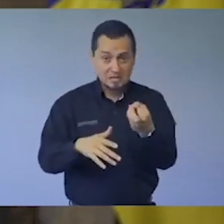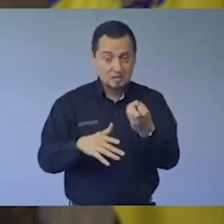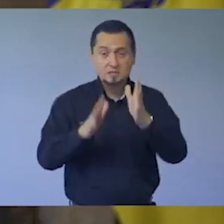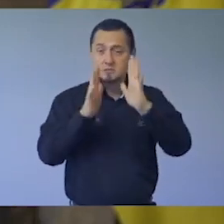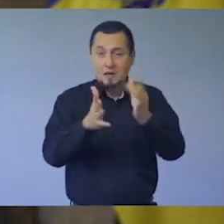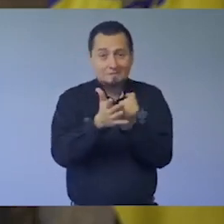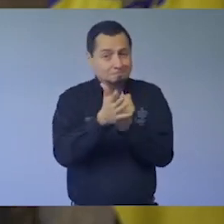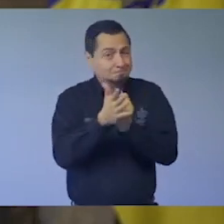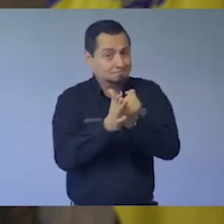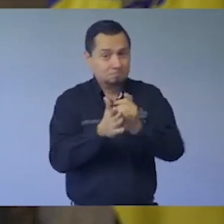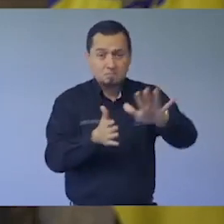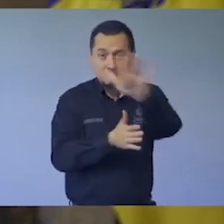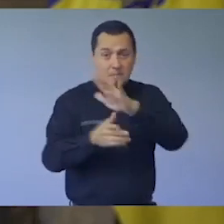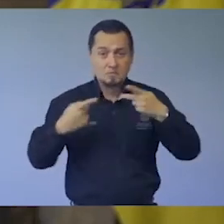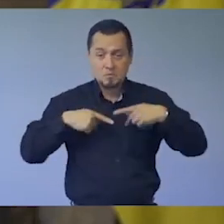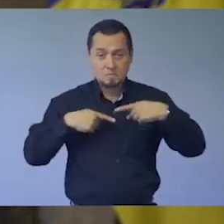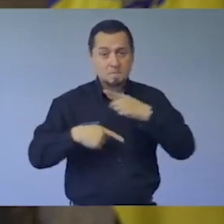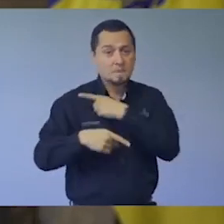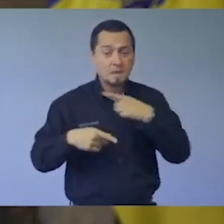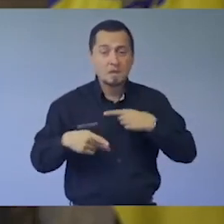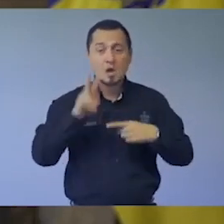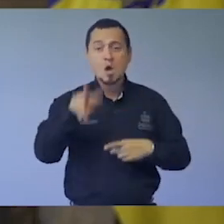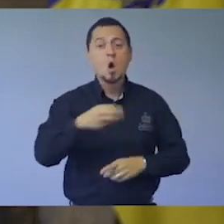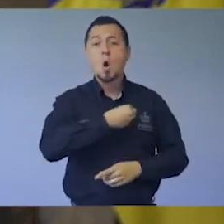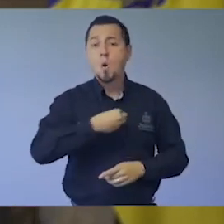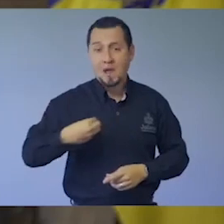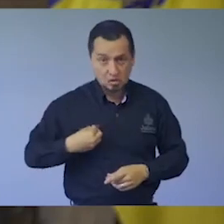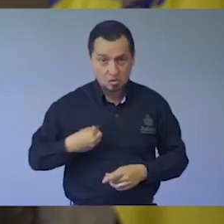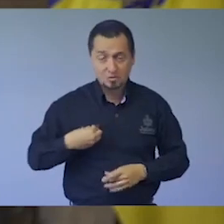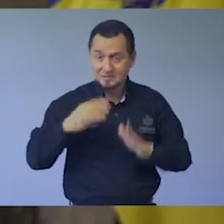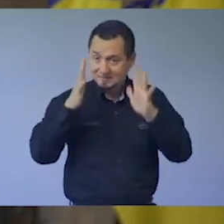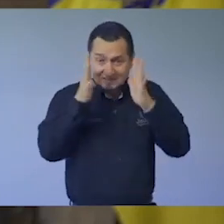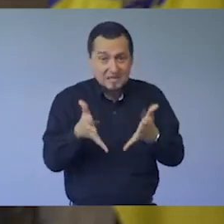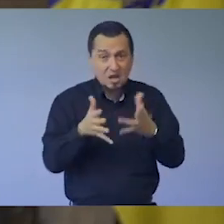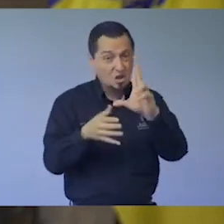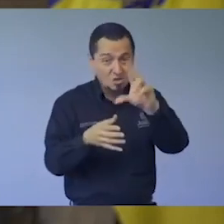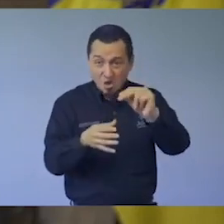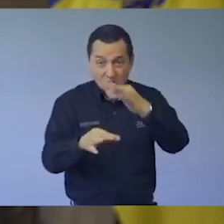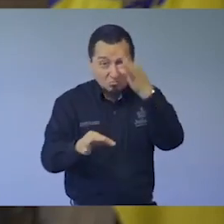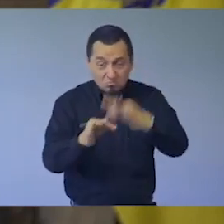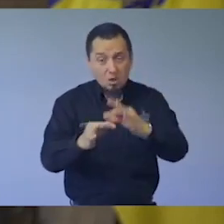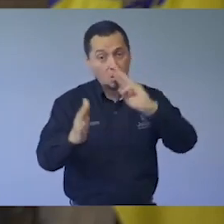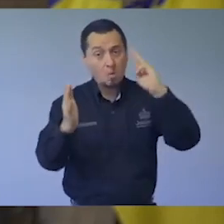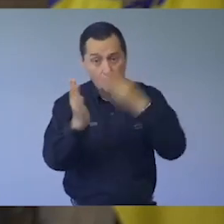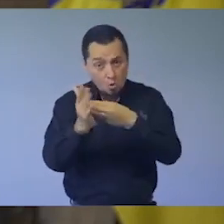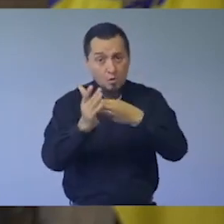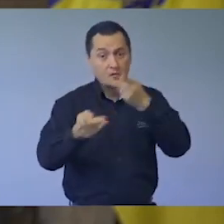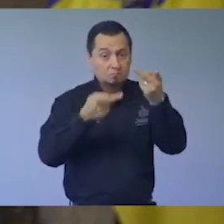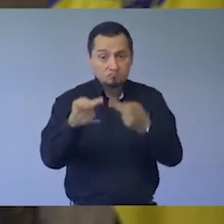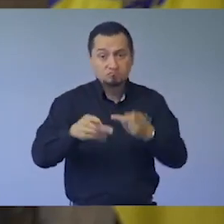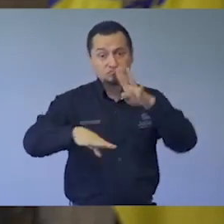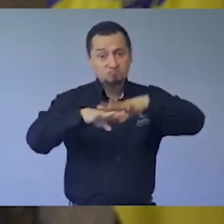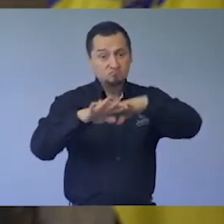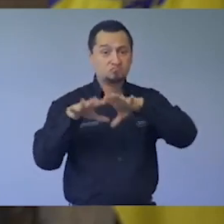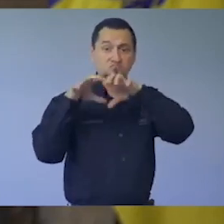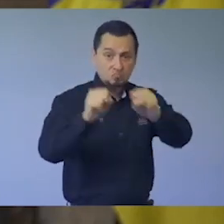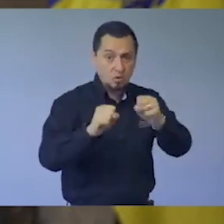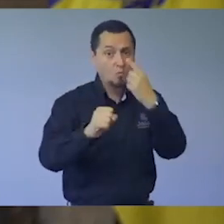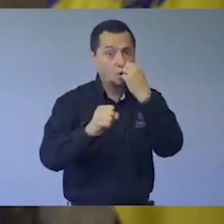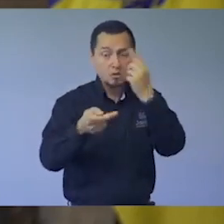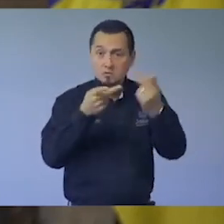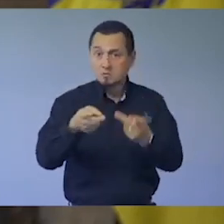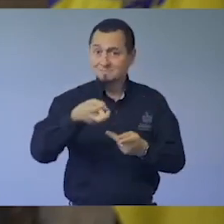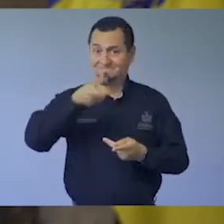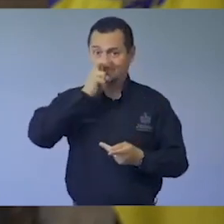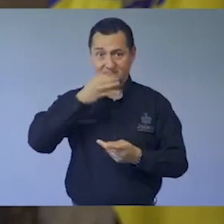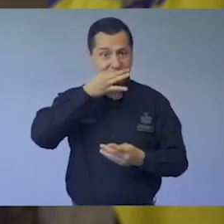lunes las medidas de aislamiento social tendrán carácter obligatorio, que quien no las cumpla será sancionado y que la fuerza pública tendrá